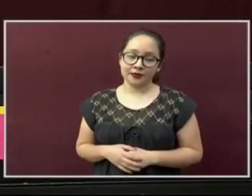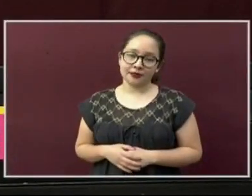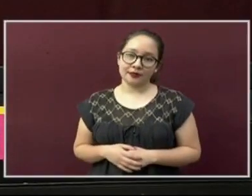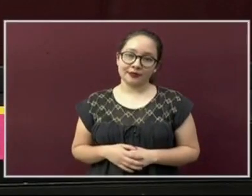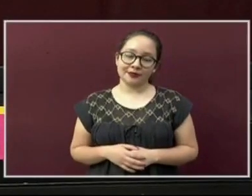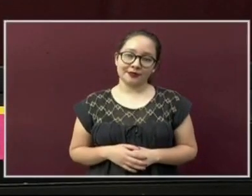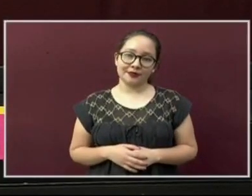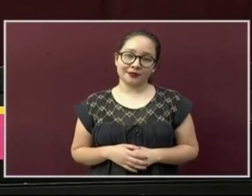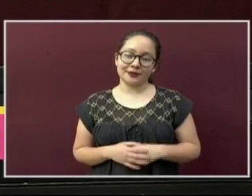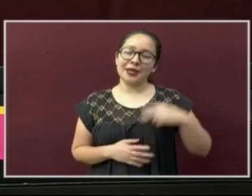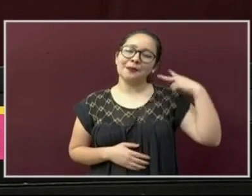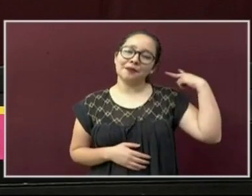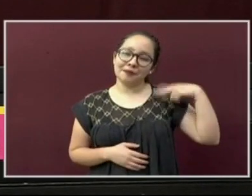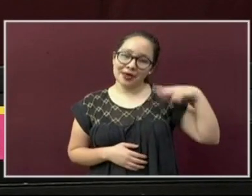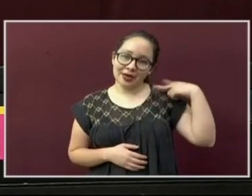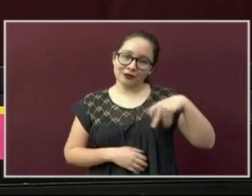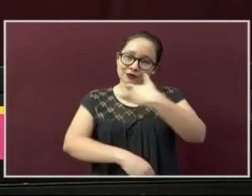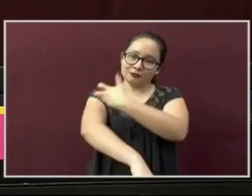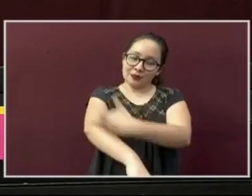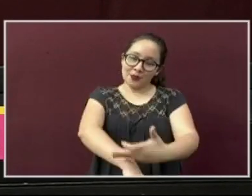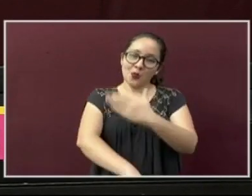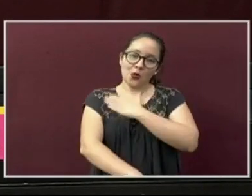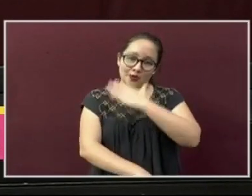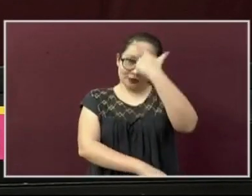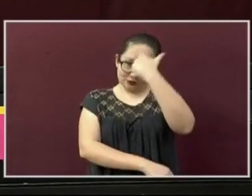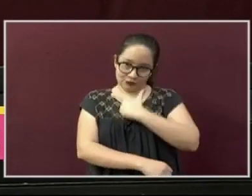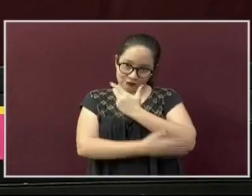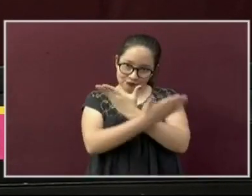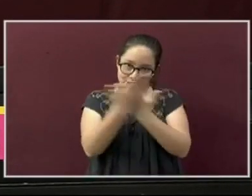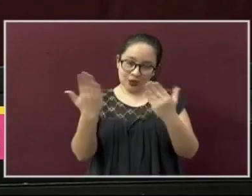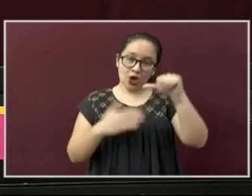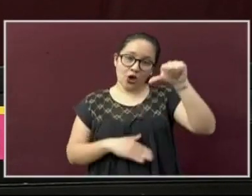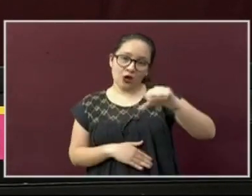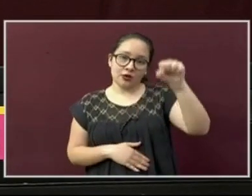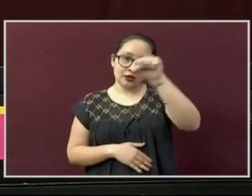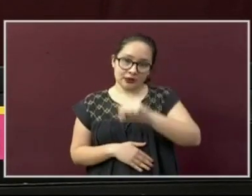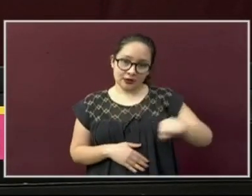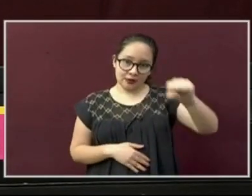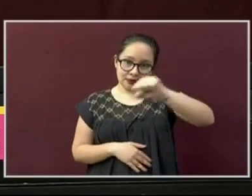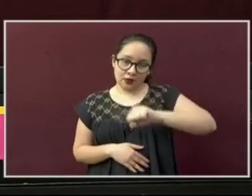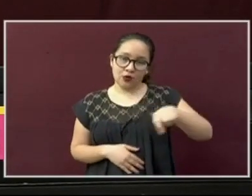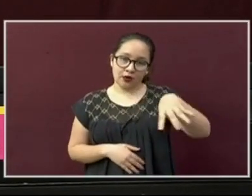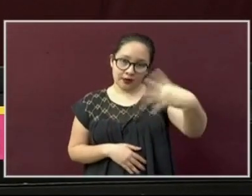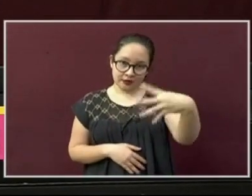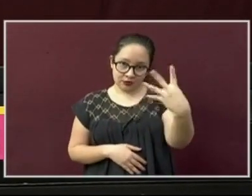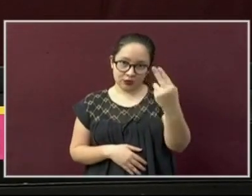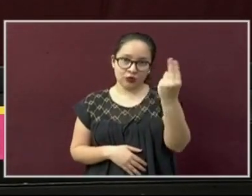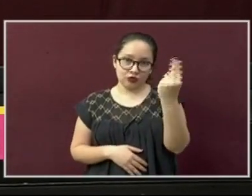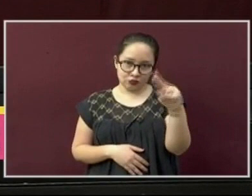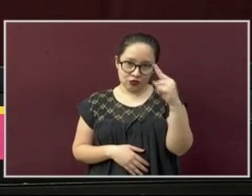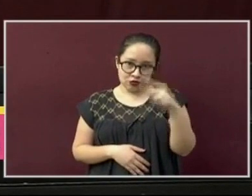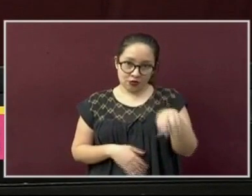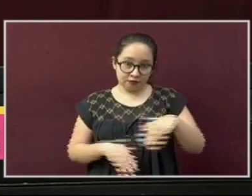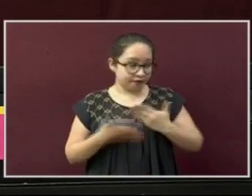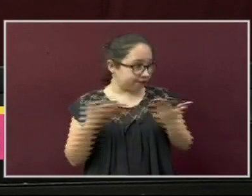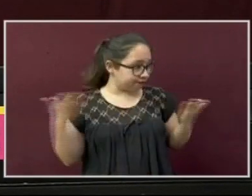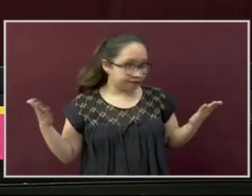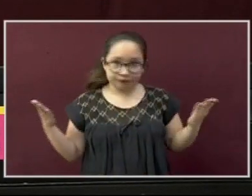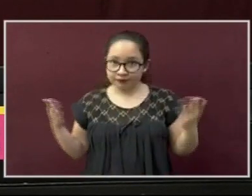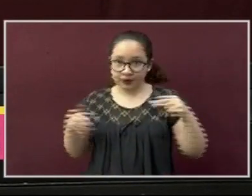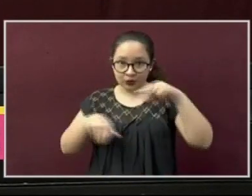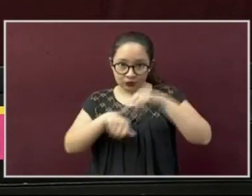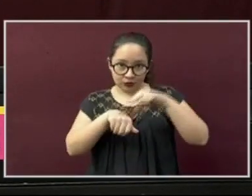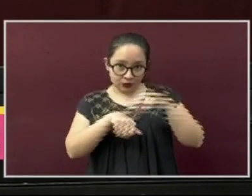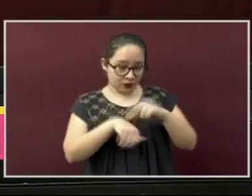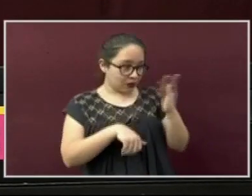Muy buenas noches familia veracruzana. Es sábado 14 de noviembre. Estamos las epidemiólogas Dulce María Espejo